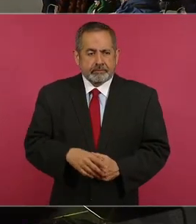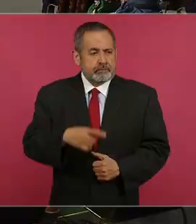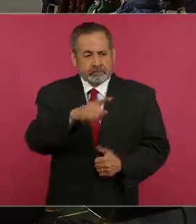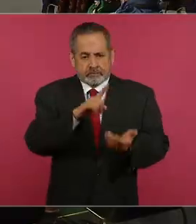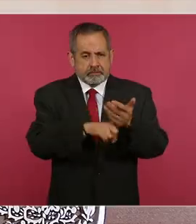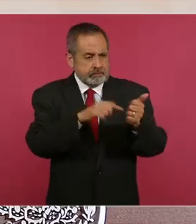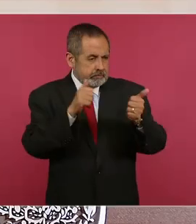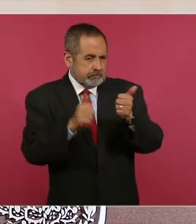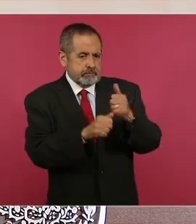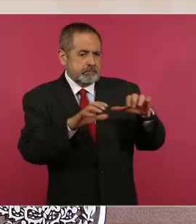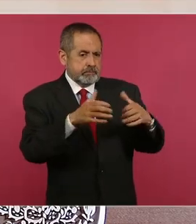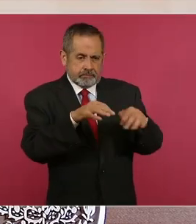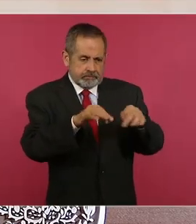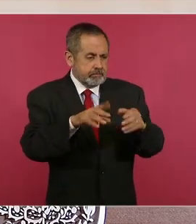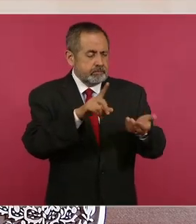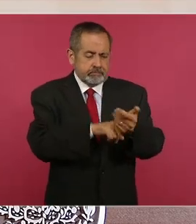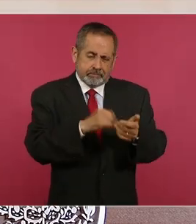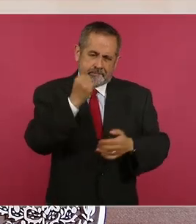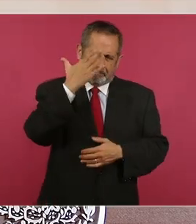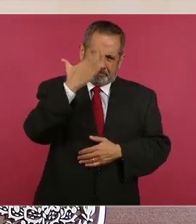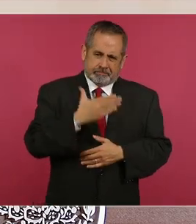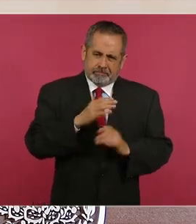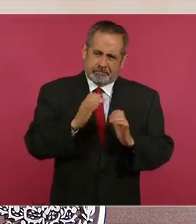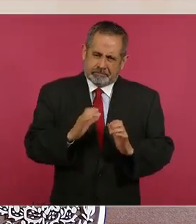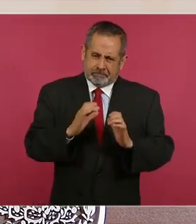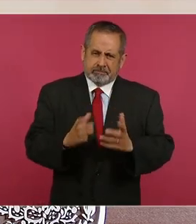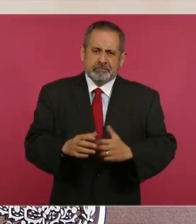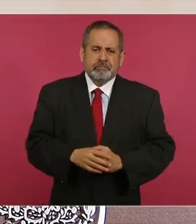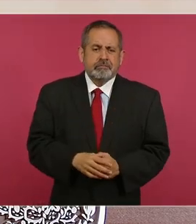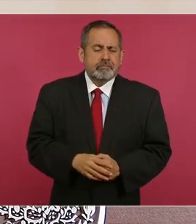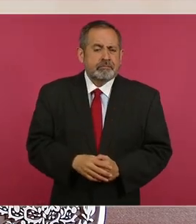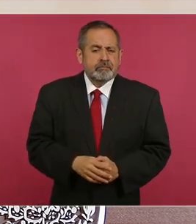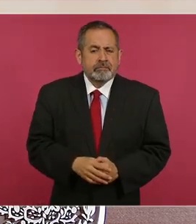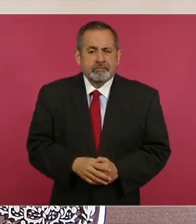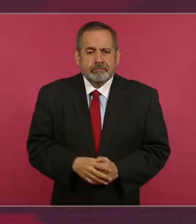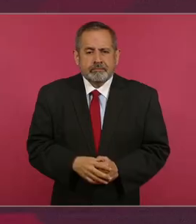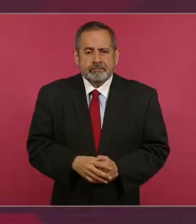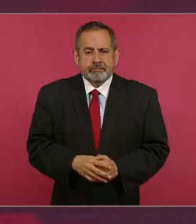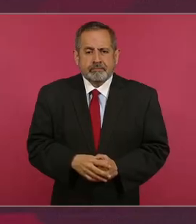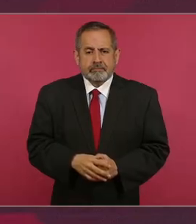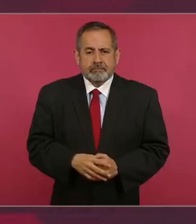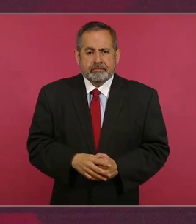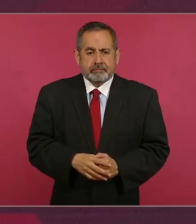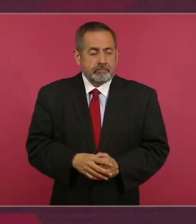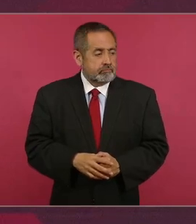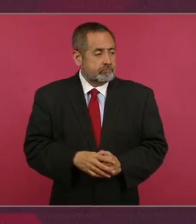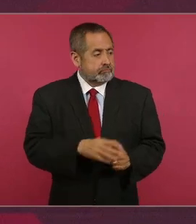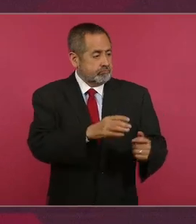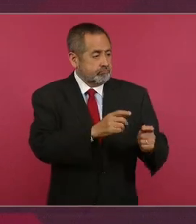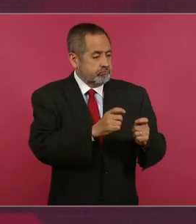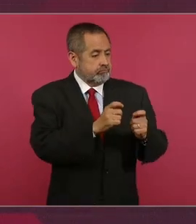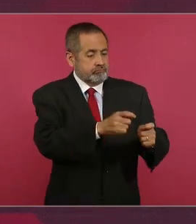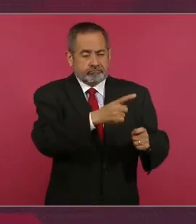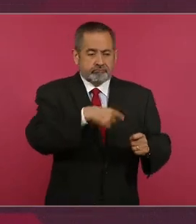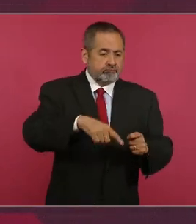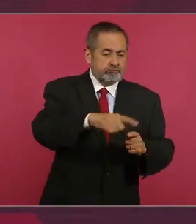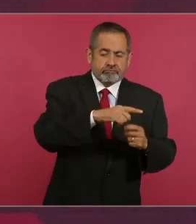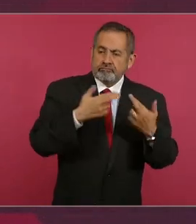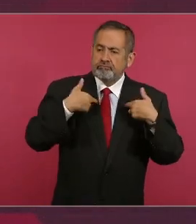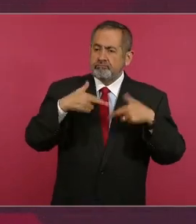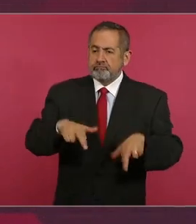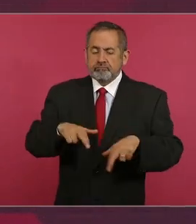o la institución que representan, no pueden